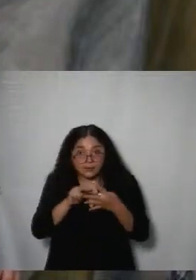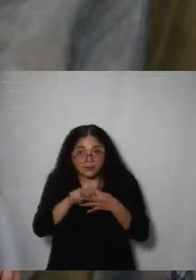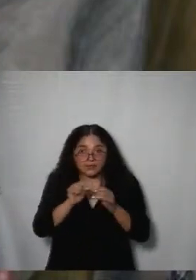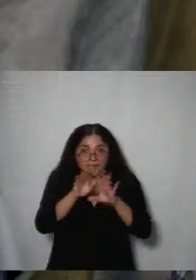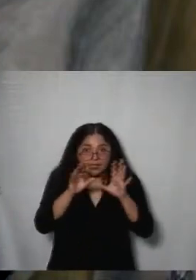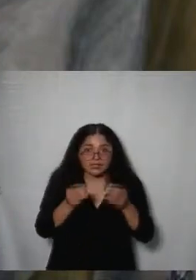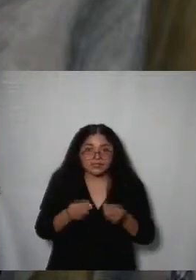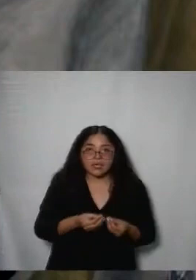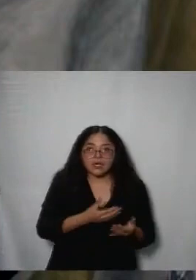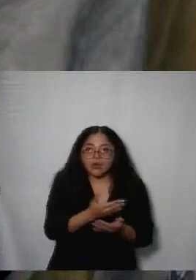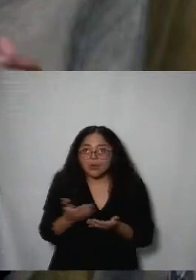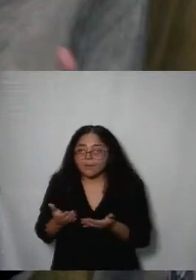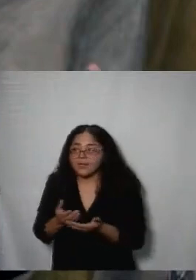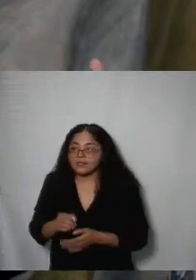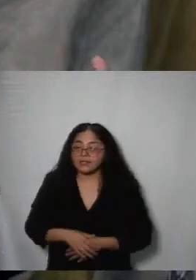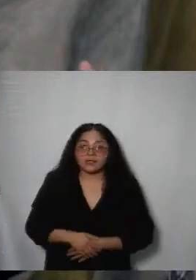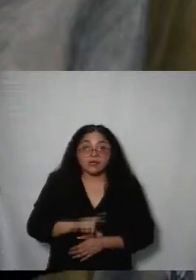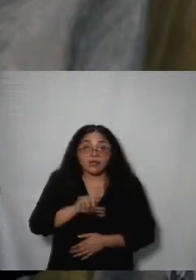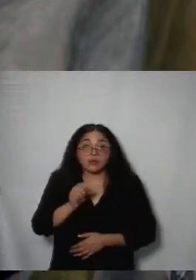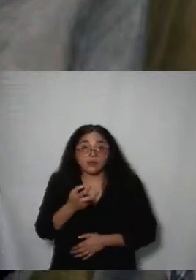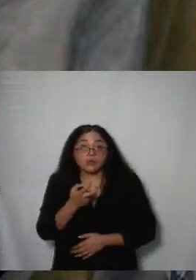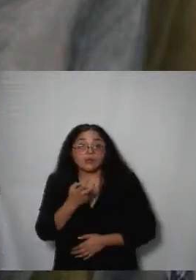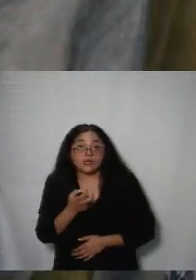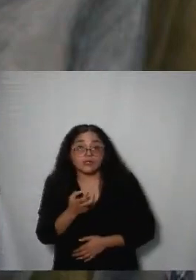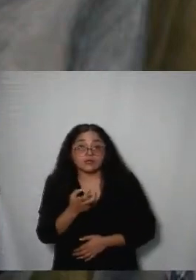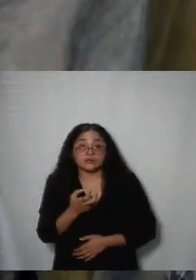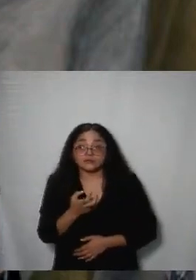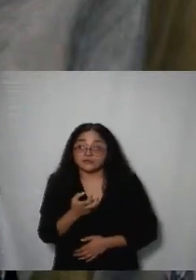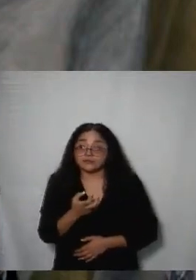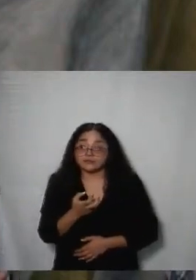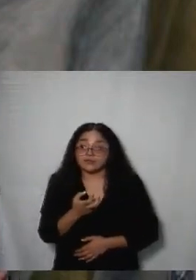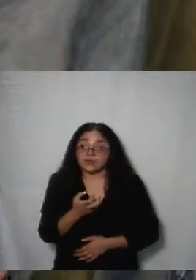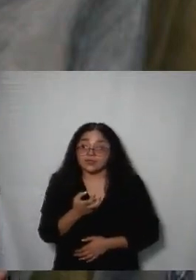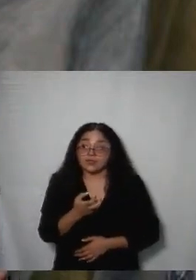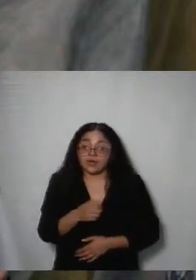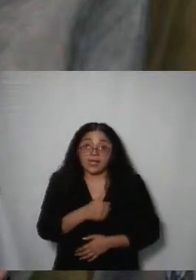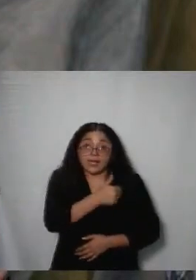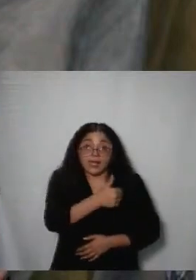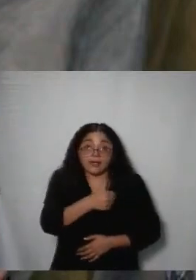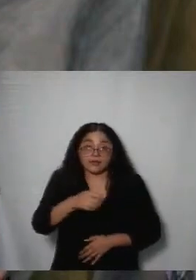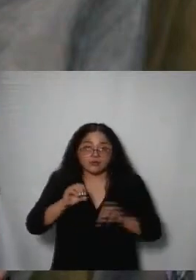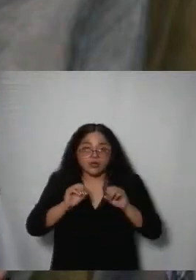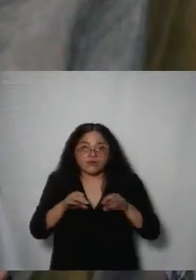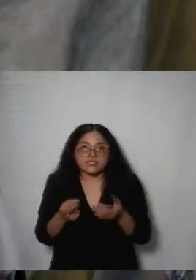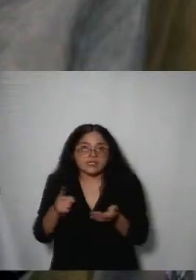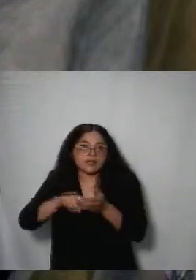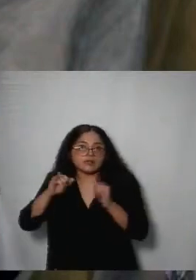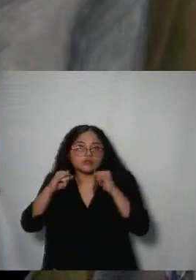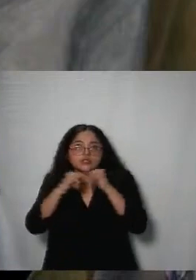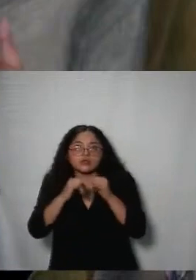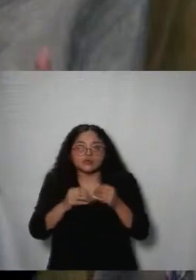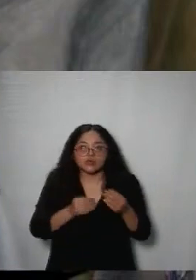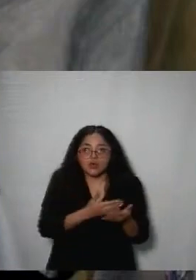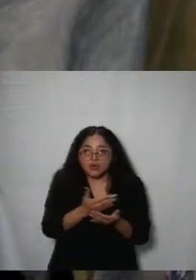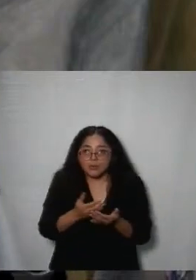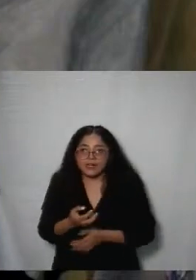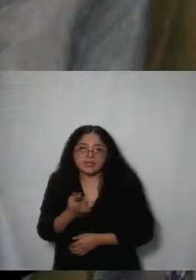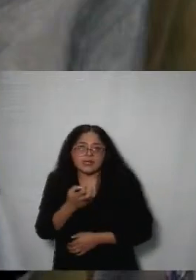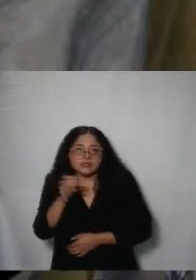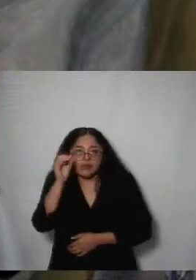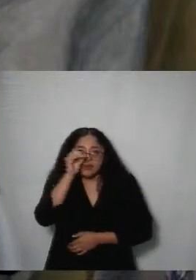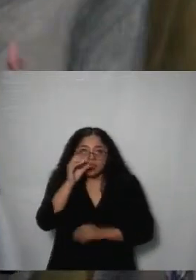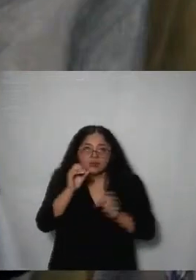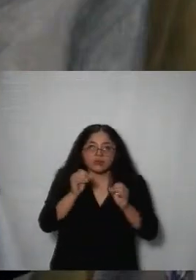proactiva y a partir de todos los elementos que fueron integradas por las ponencias por todas las ponencias por todas las diferentes